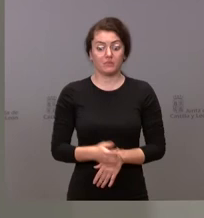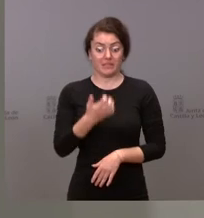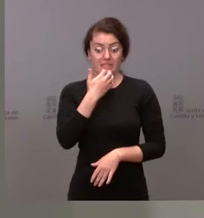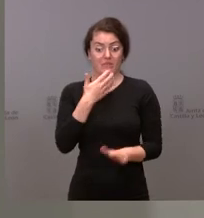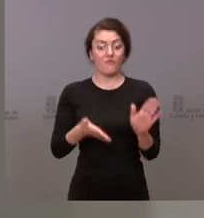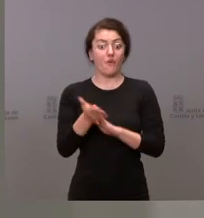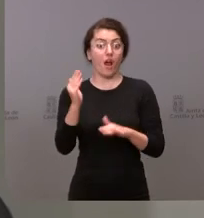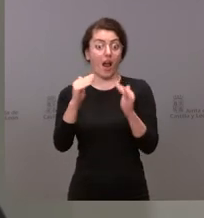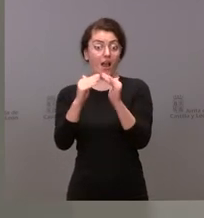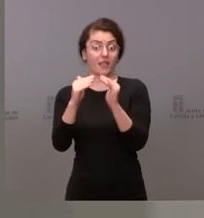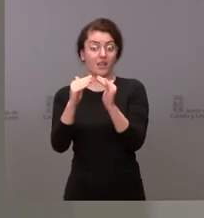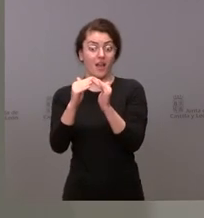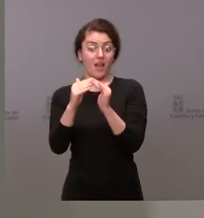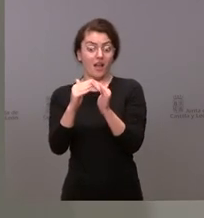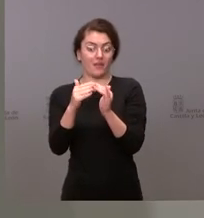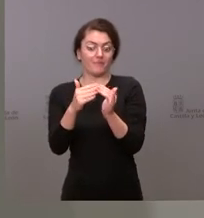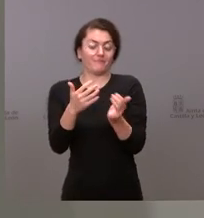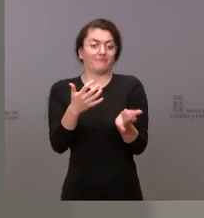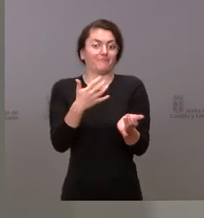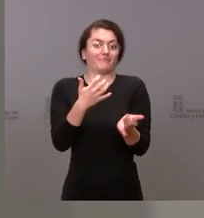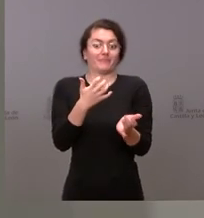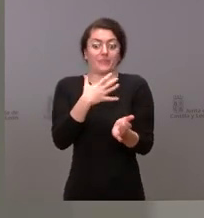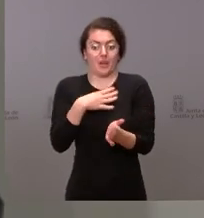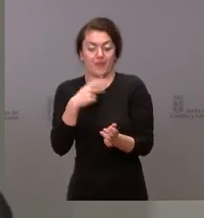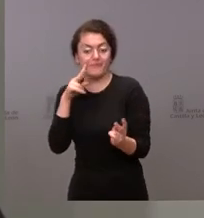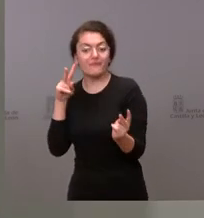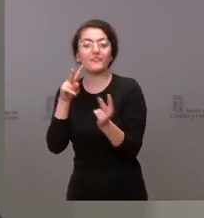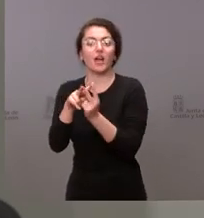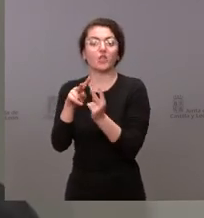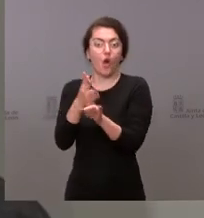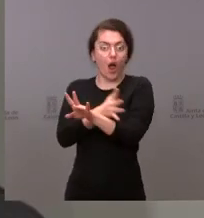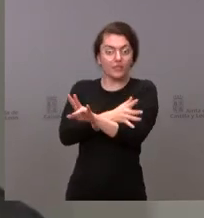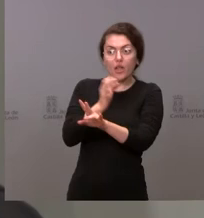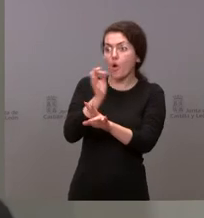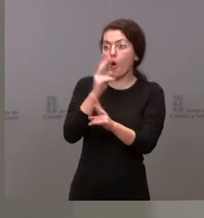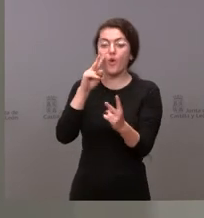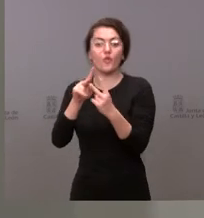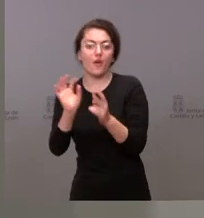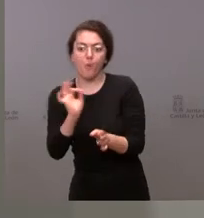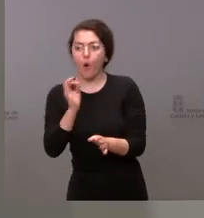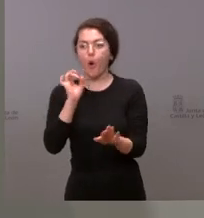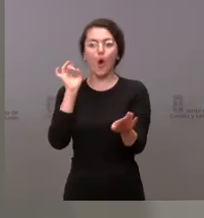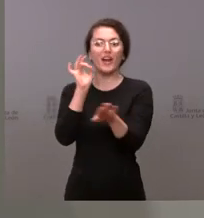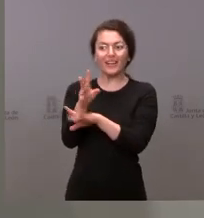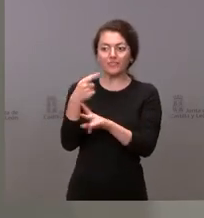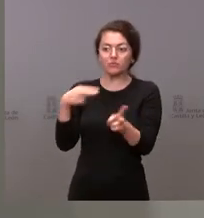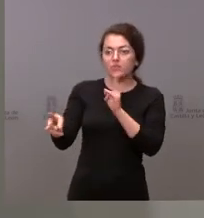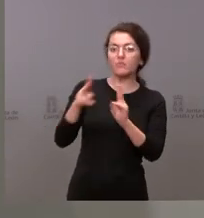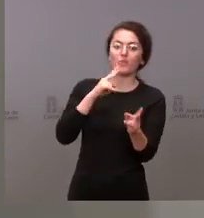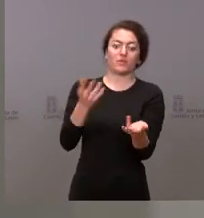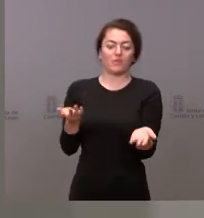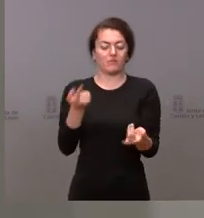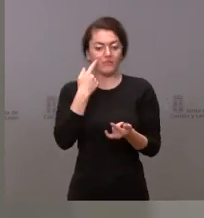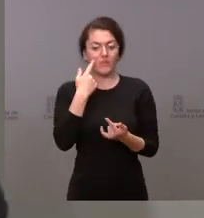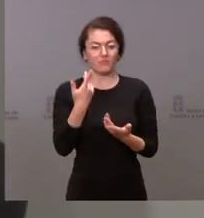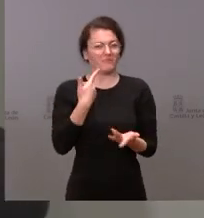oye podemos vernos no podemos vernos te hemos mandado una carta contéstanos a la carta ya que vienes aquí podemos hablar del asunto es